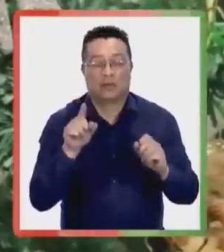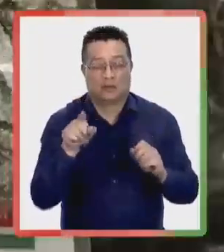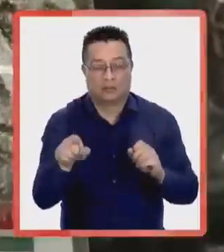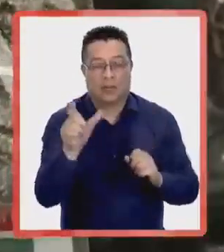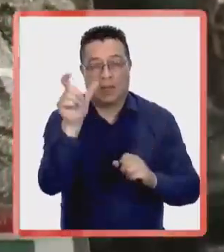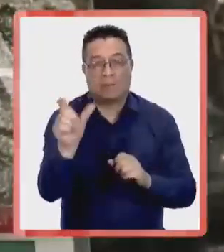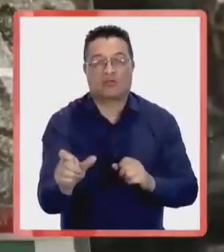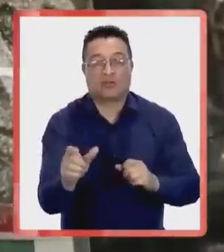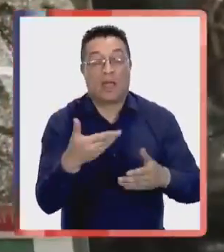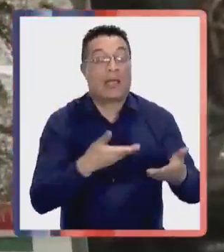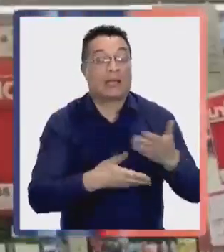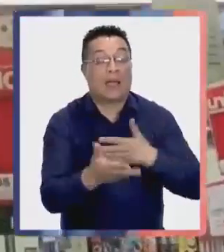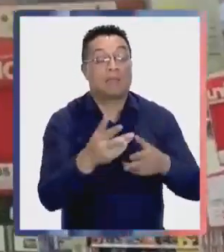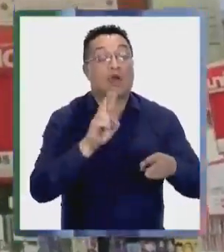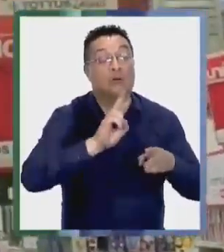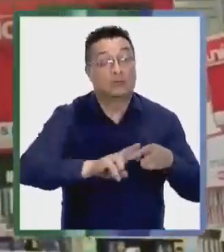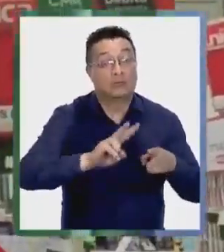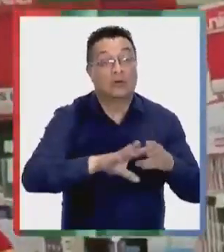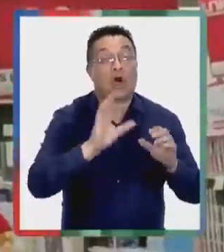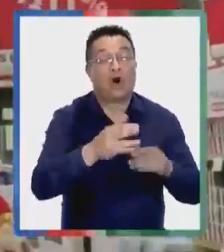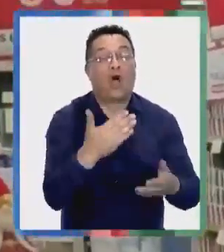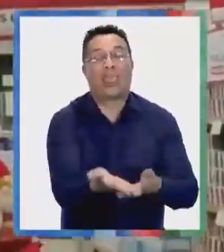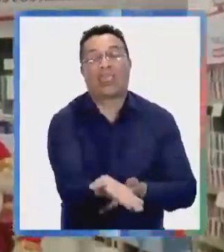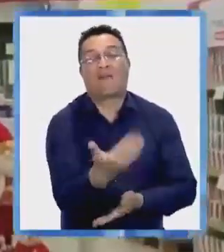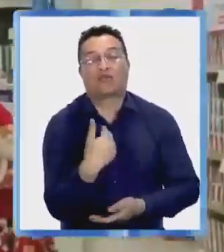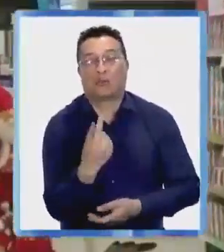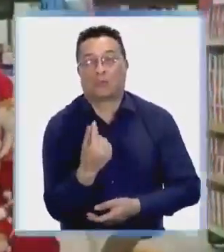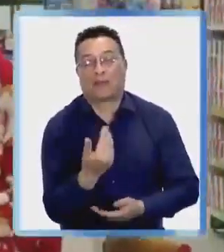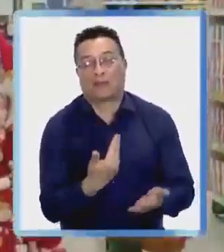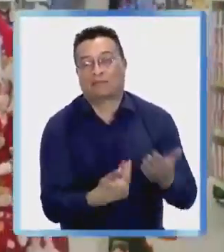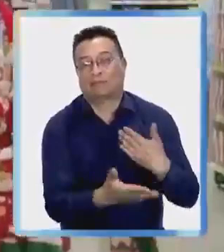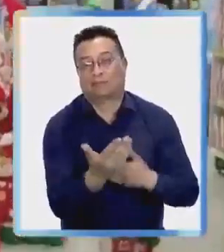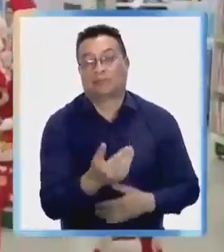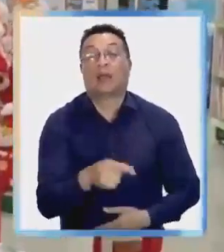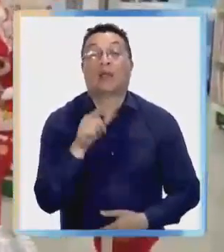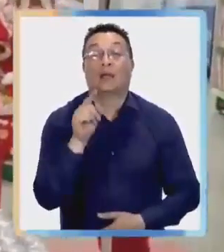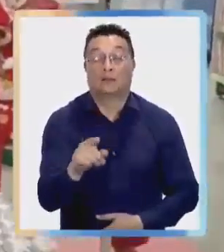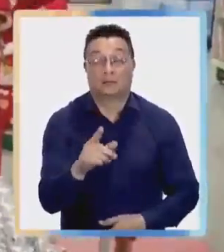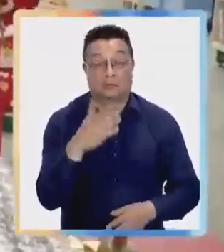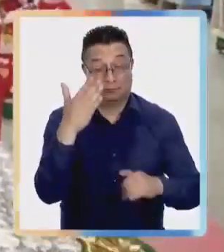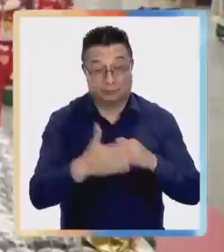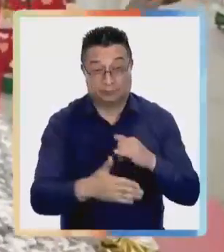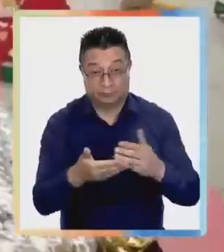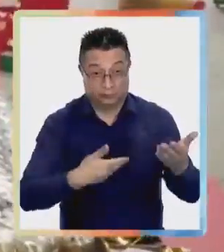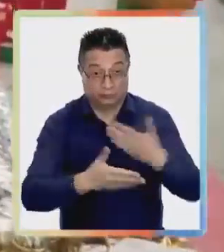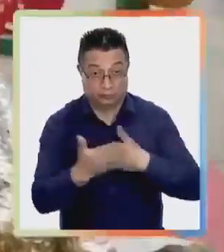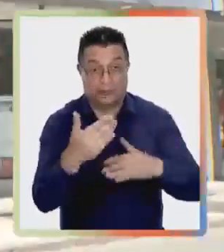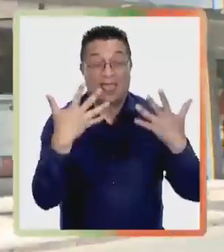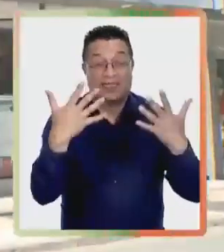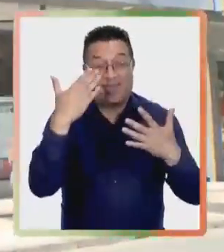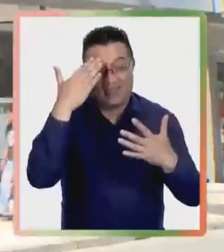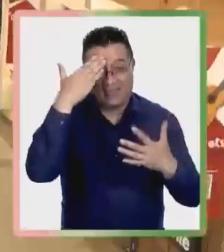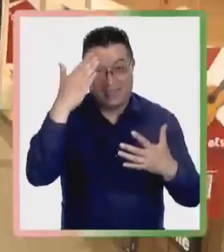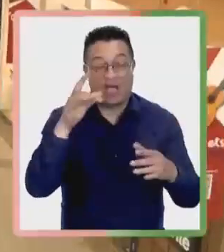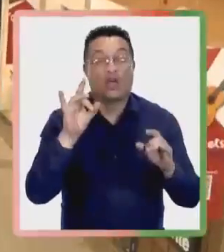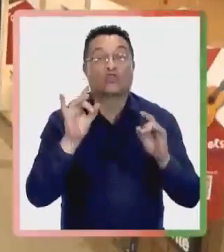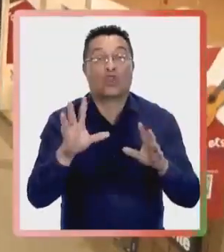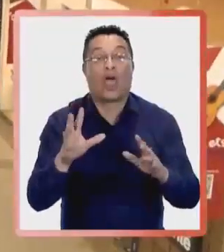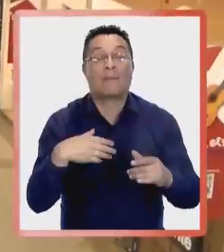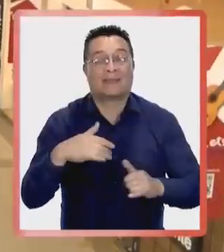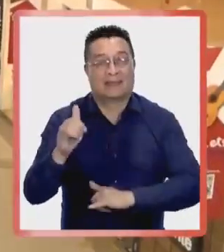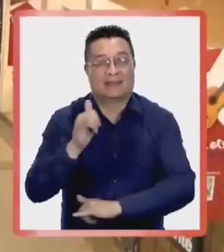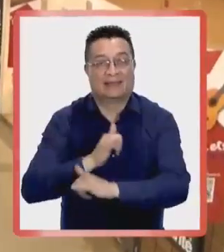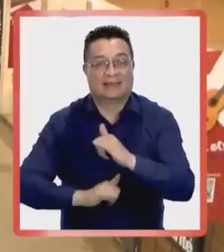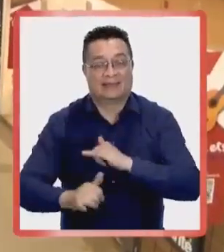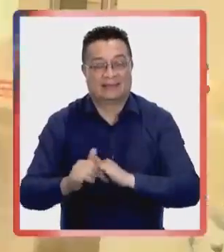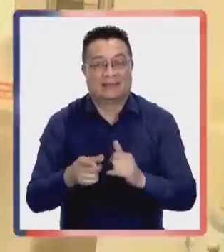defectuoso o fallado, para ejercer los tres derechos de manera exclusiva por parte del consumidor, cambio, reparación o devolución del dinero. El